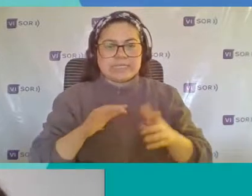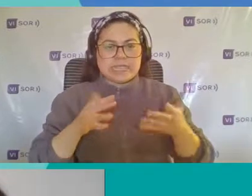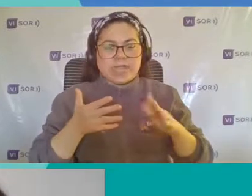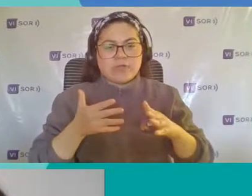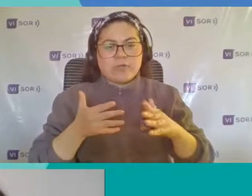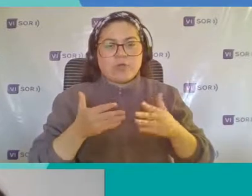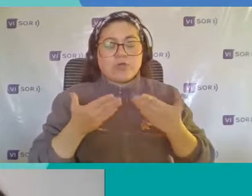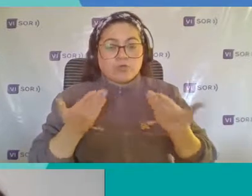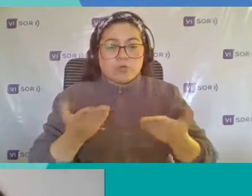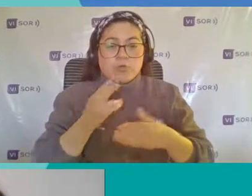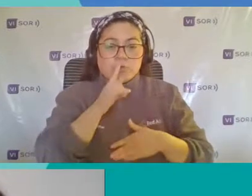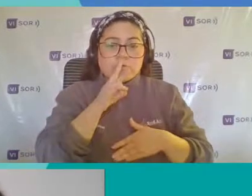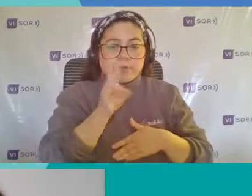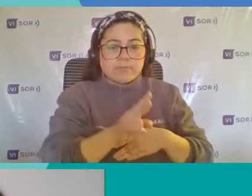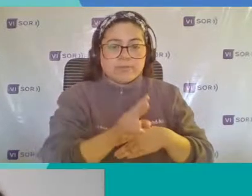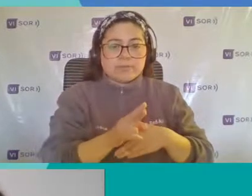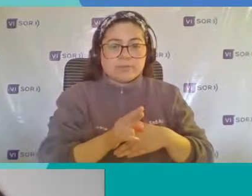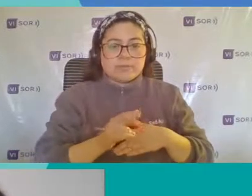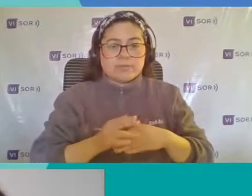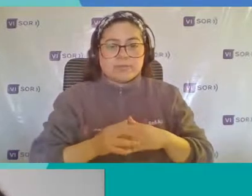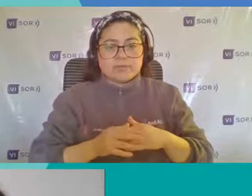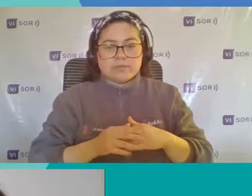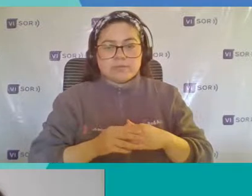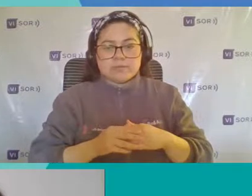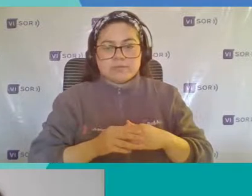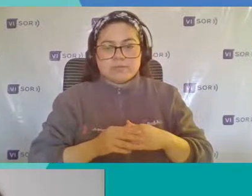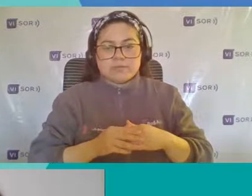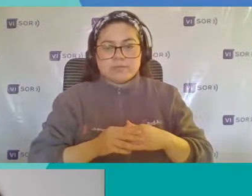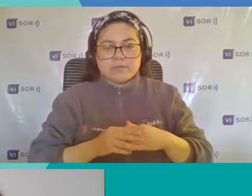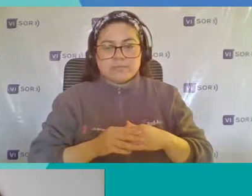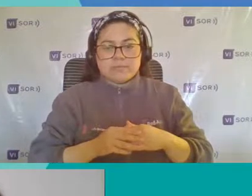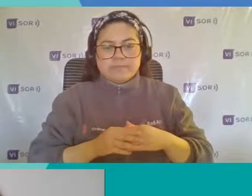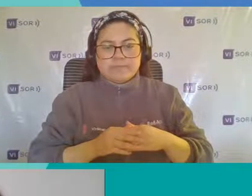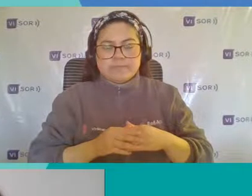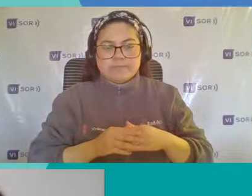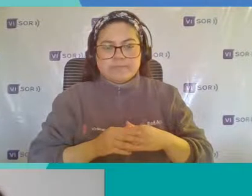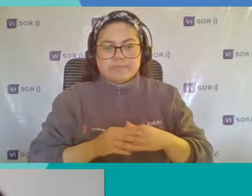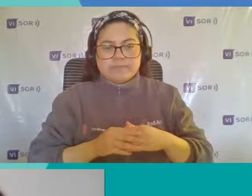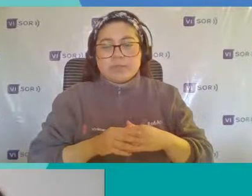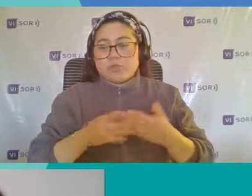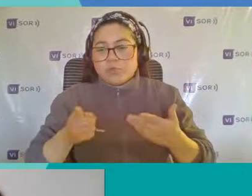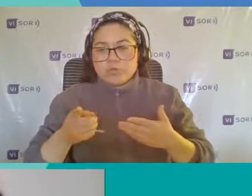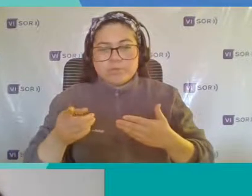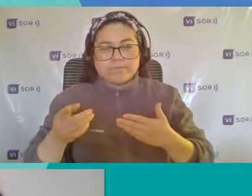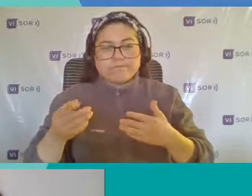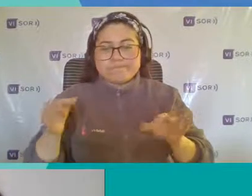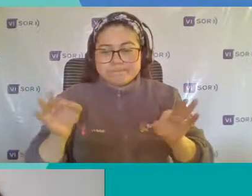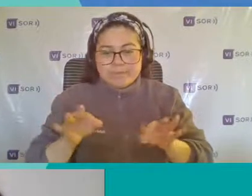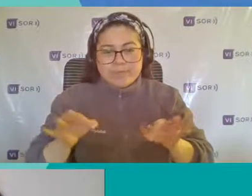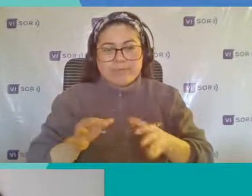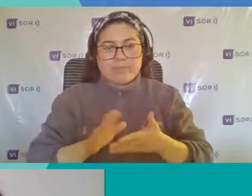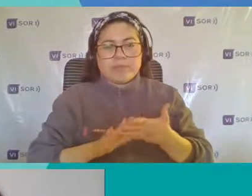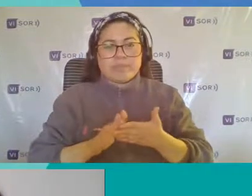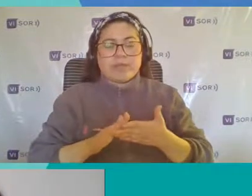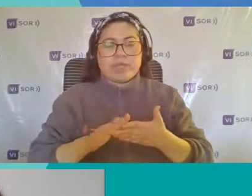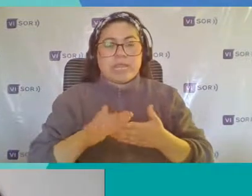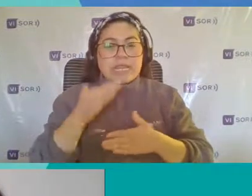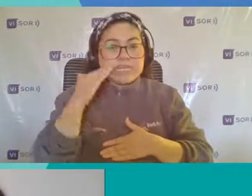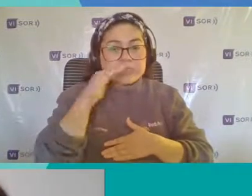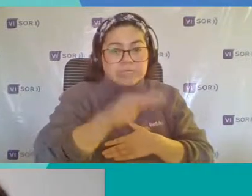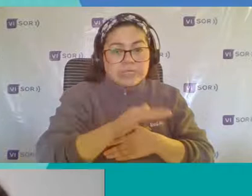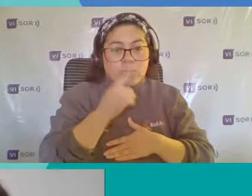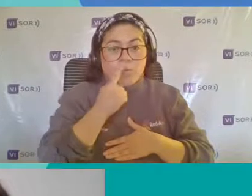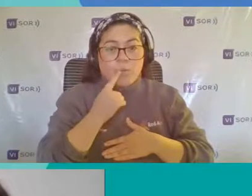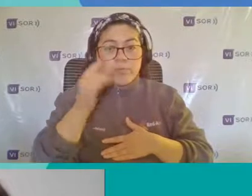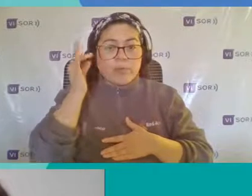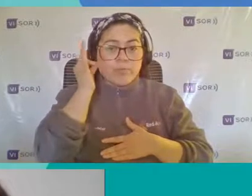Responder en esta hora Cuando es el tiempo O el momento de vida De nuestro niño O nuestra niña Para poder ya